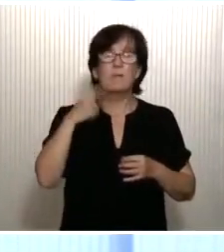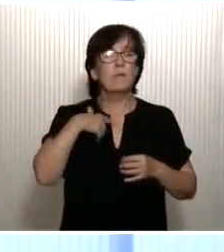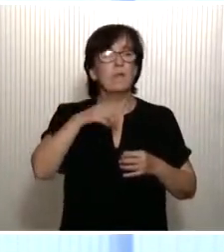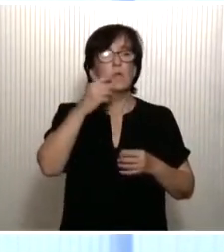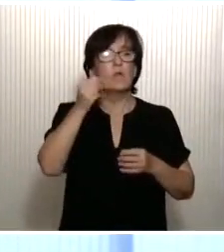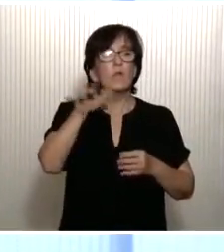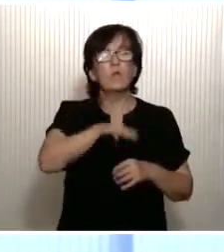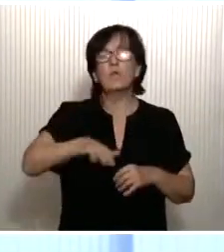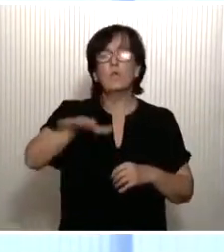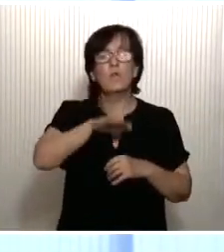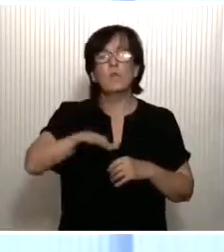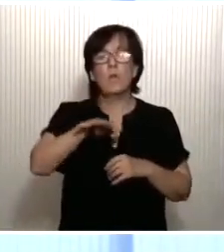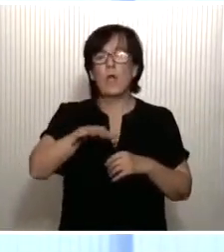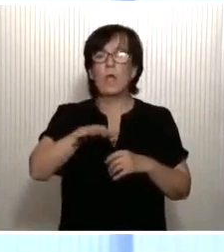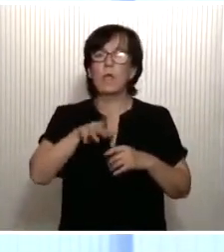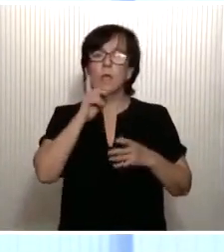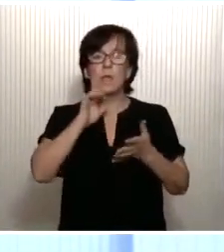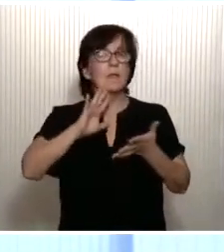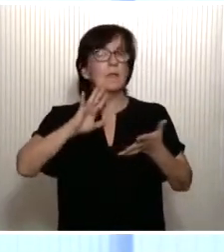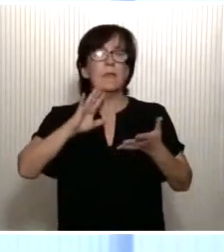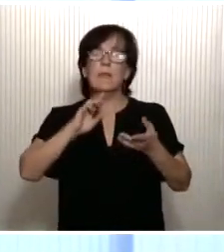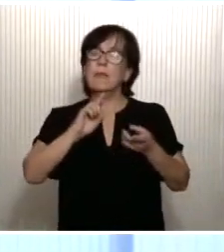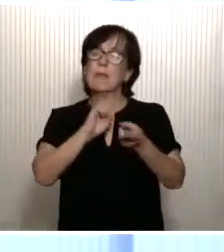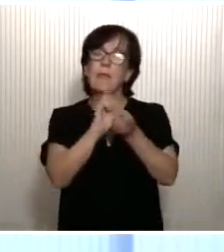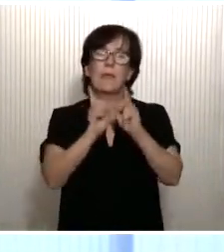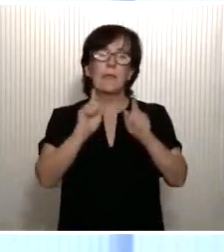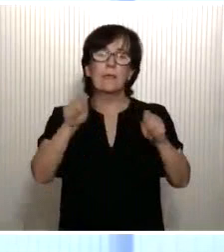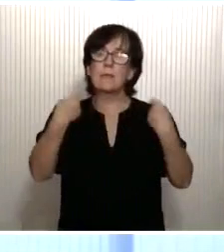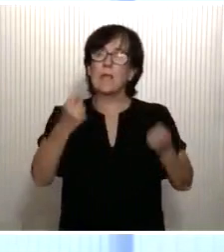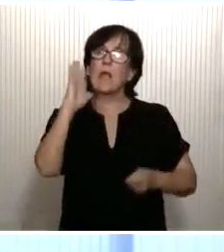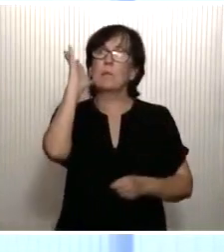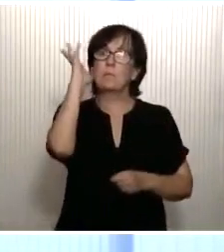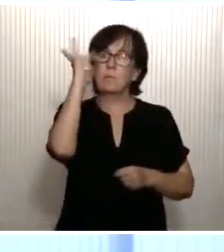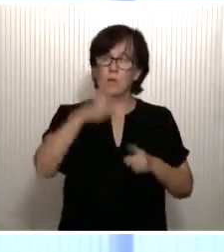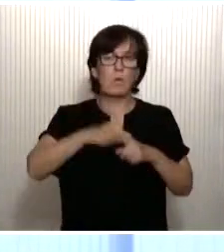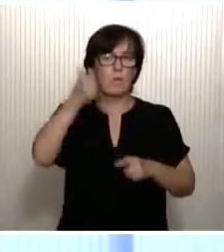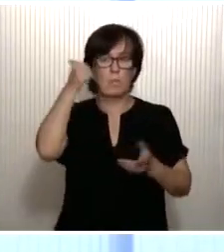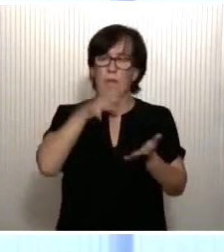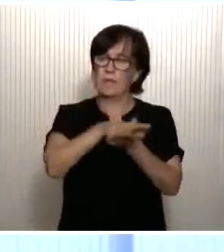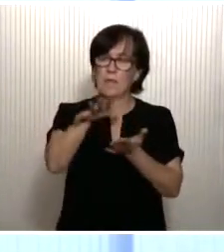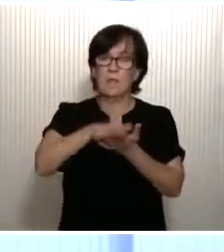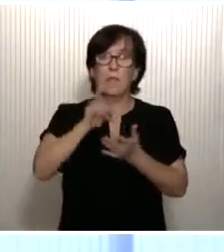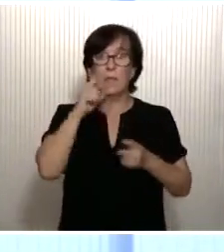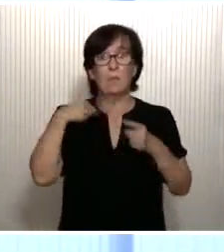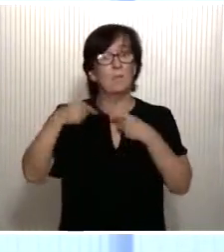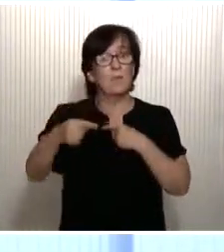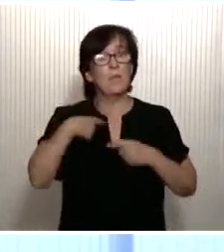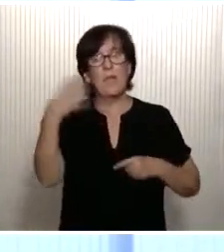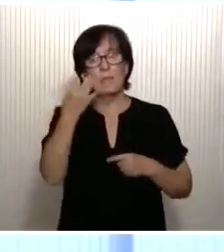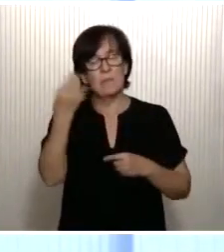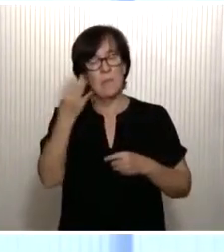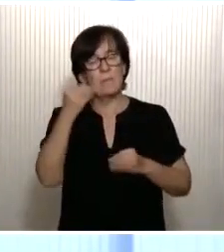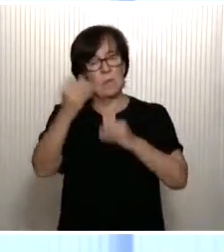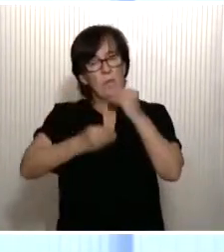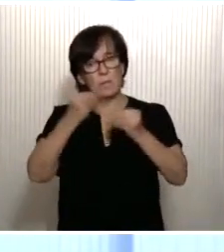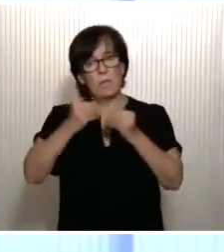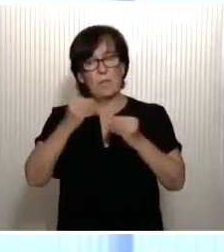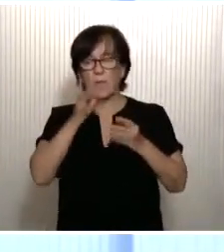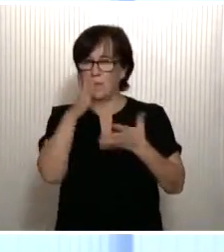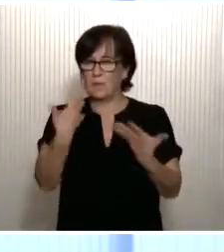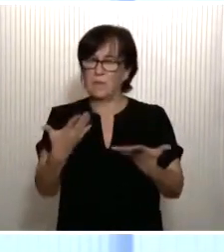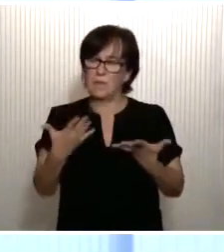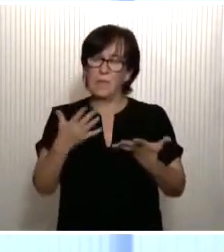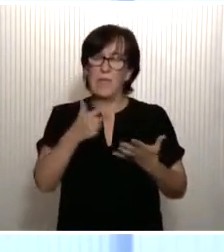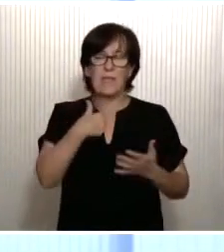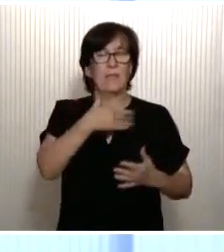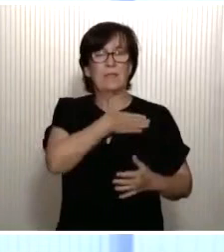ser un lugar donde el cambio climático se sienta con mayor impacto. Y, en consecuencia, tenemos que acelerar esa transición ecológica